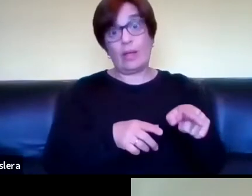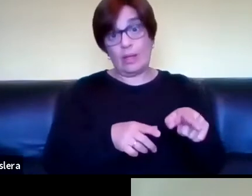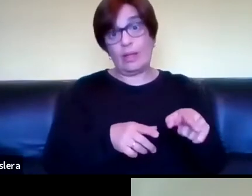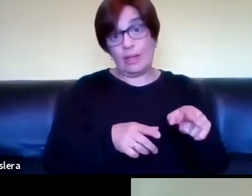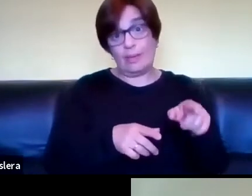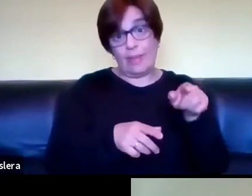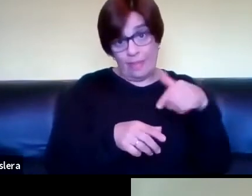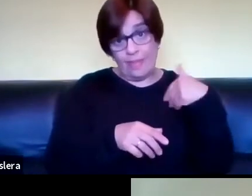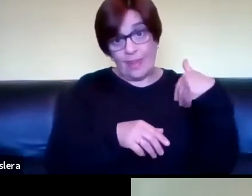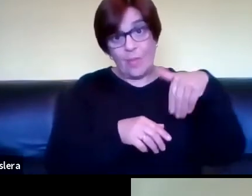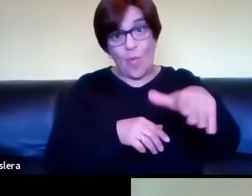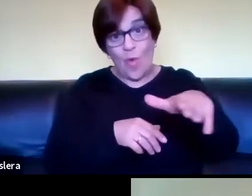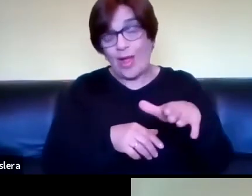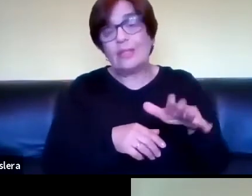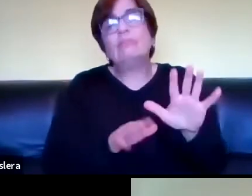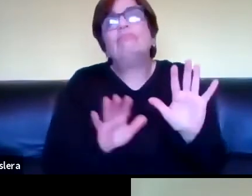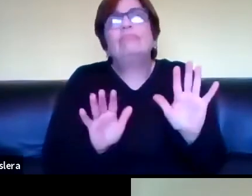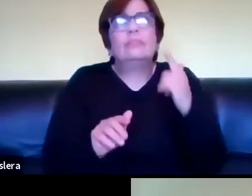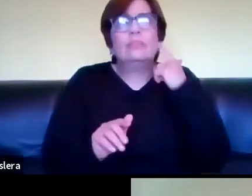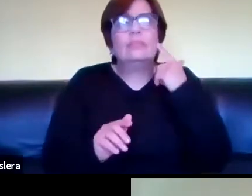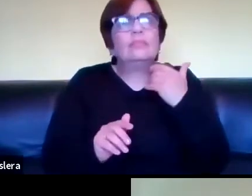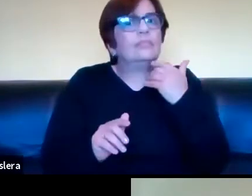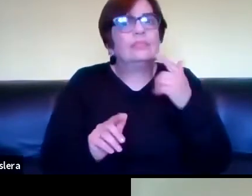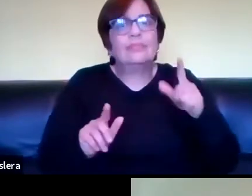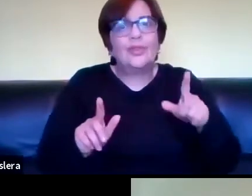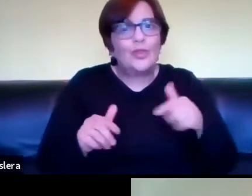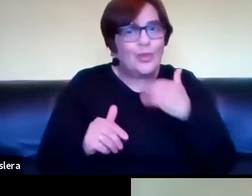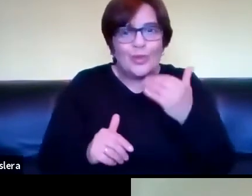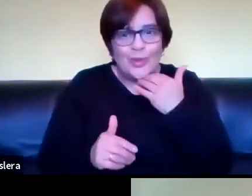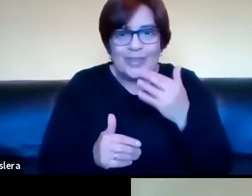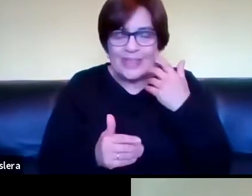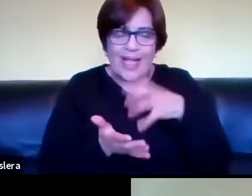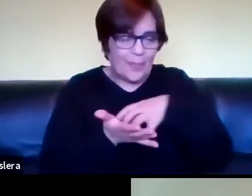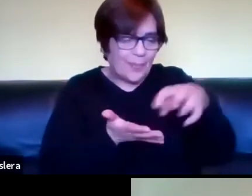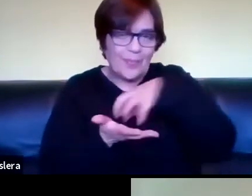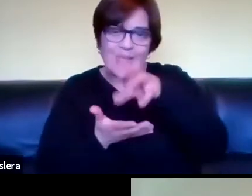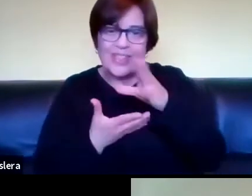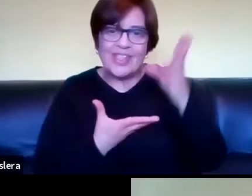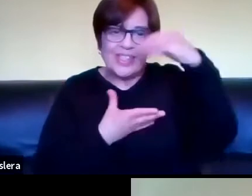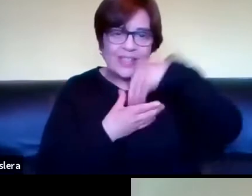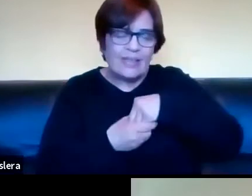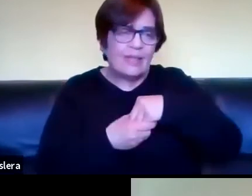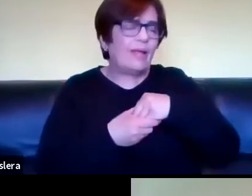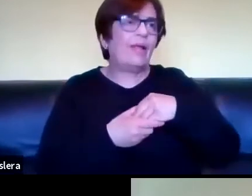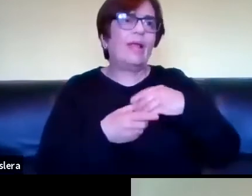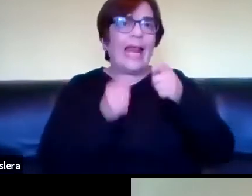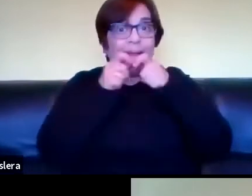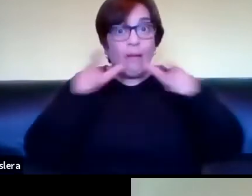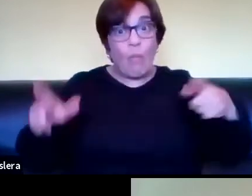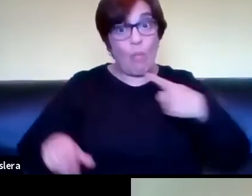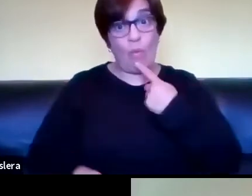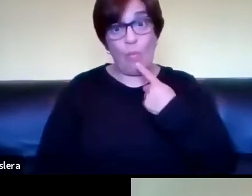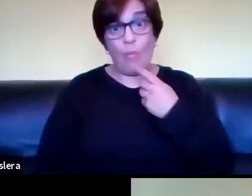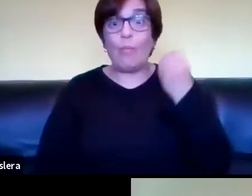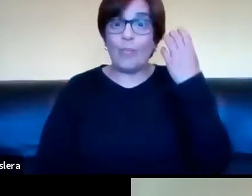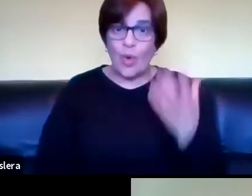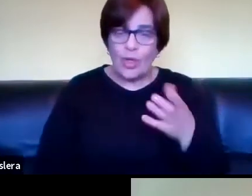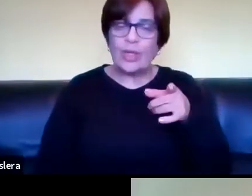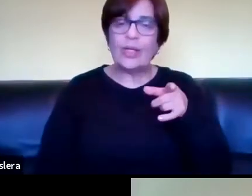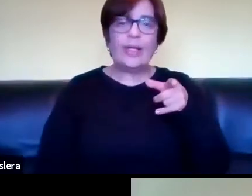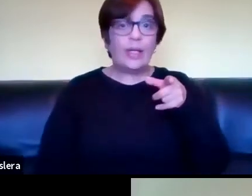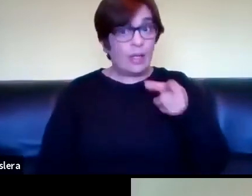pueda digo no sé creo que toca aspectos que tienen también que ver con la política lingüística porque ha sido un camino